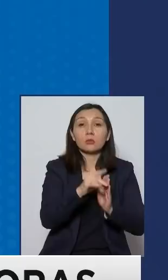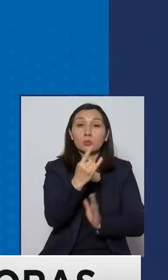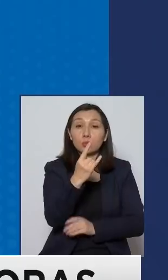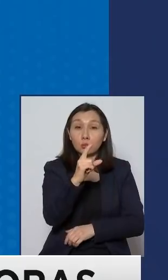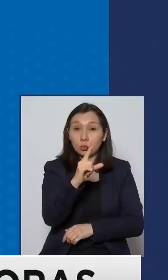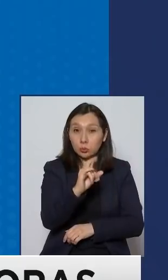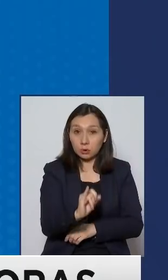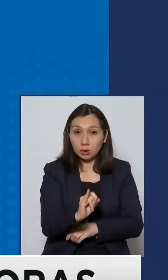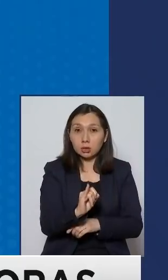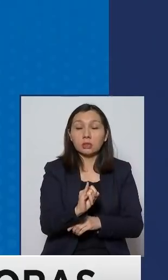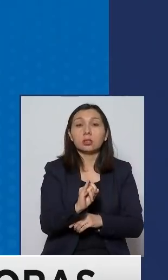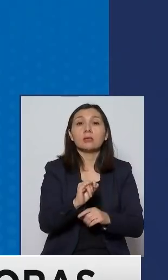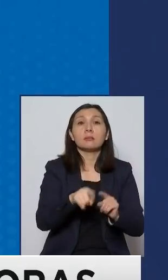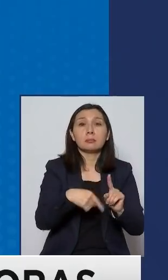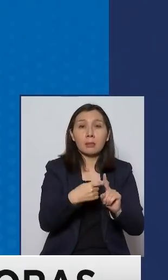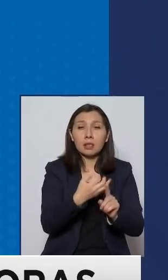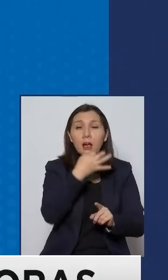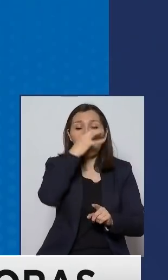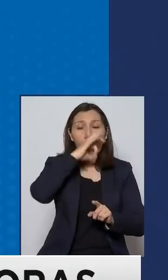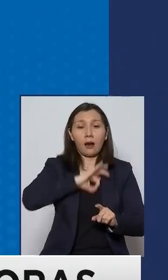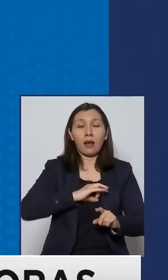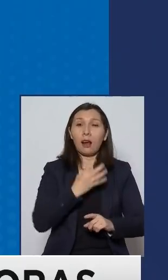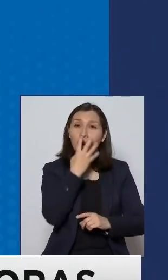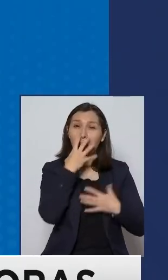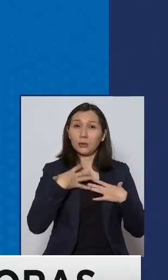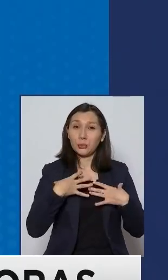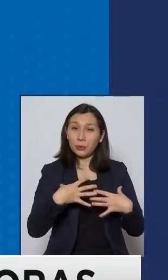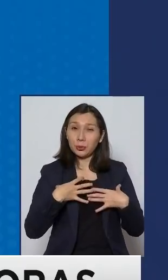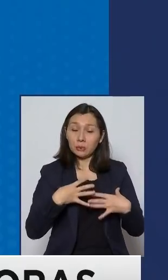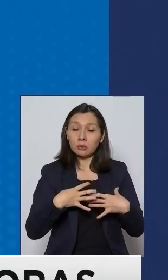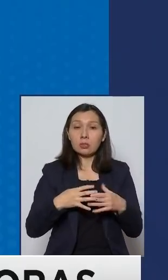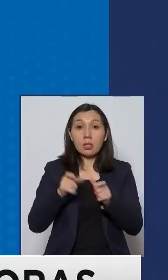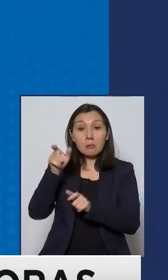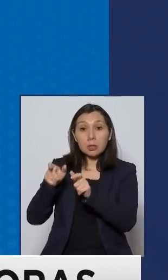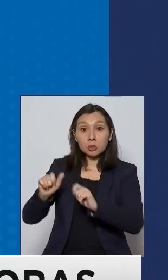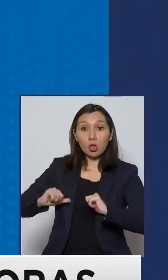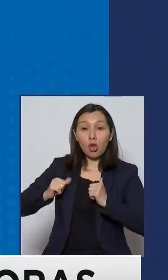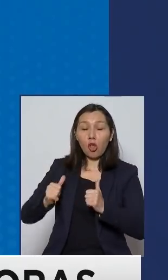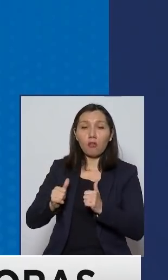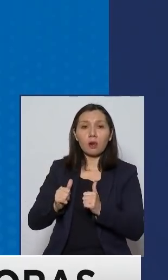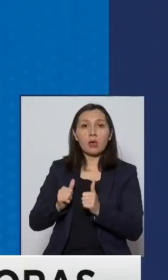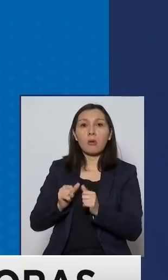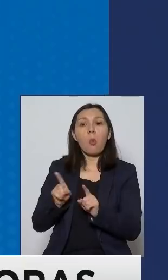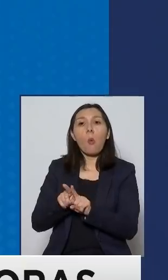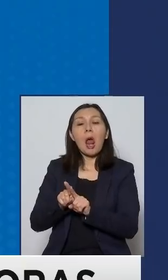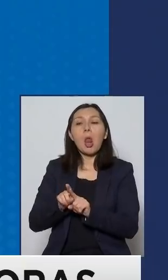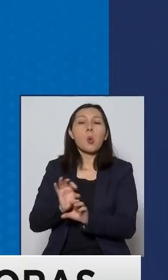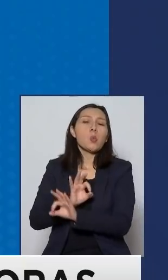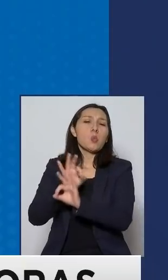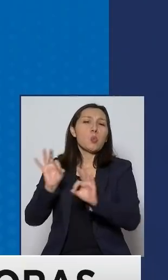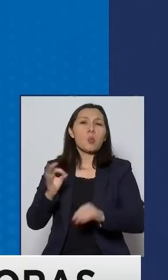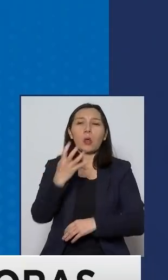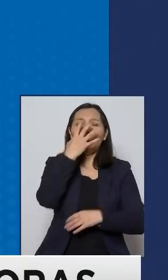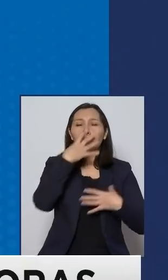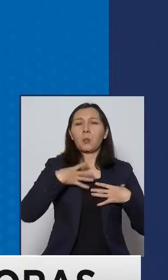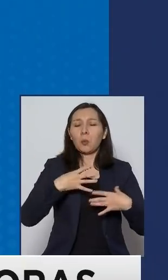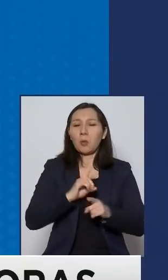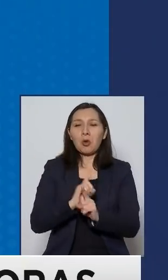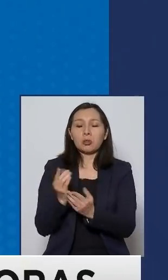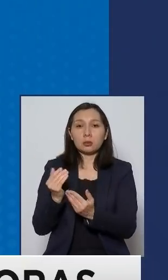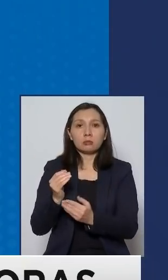tratamiento intensivo, conexión a ventilación mecánica, etc., la gente más joven no está inmune a esto y